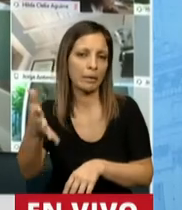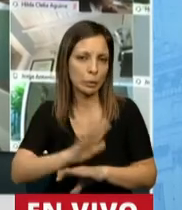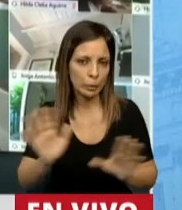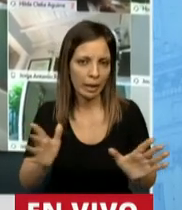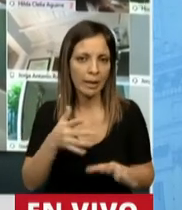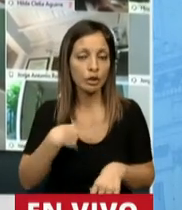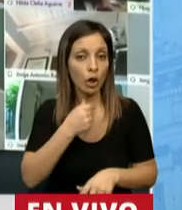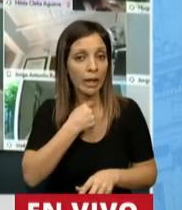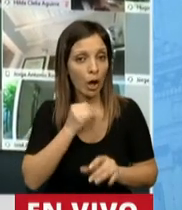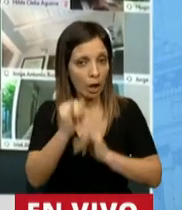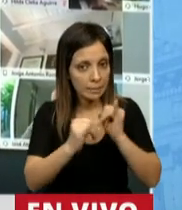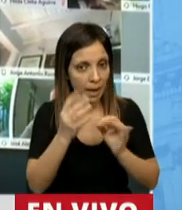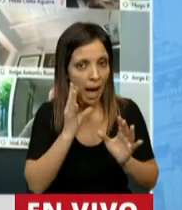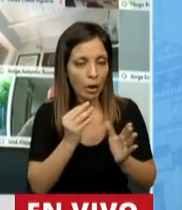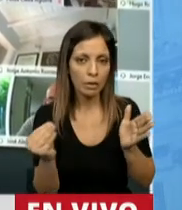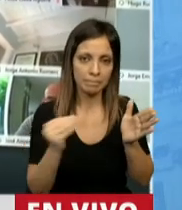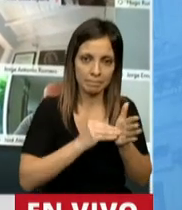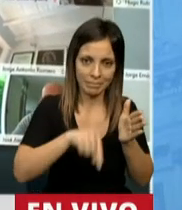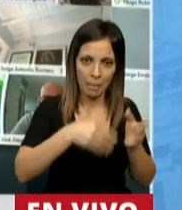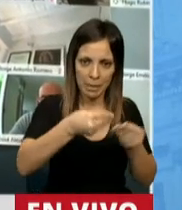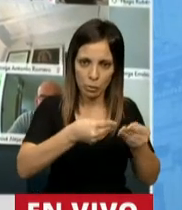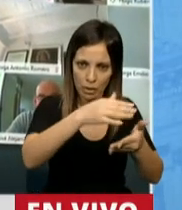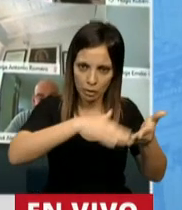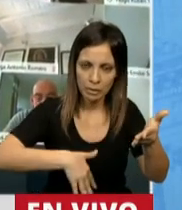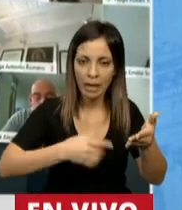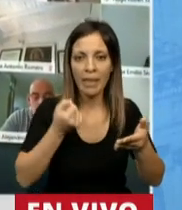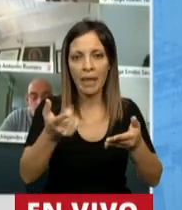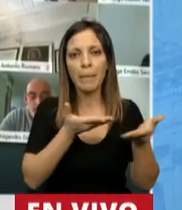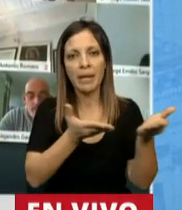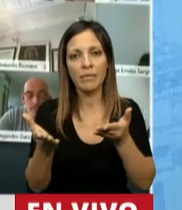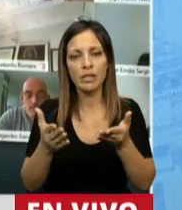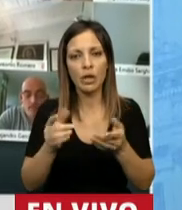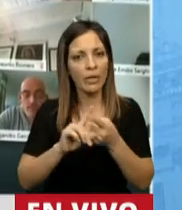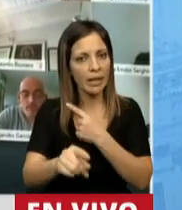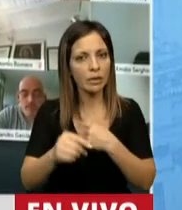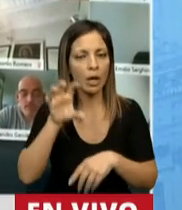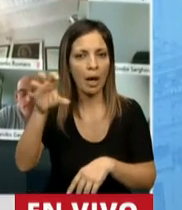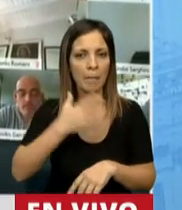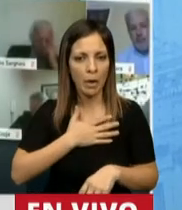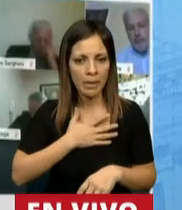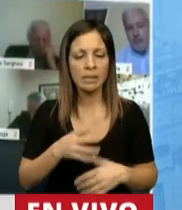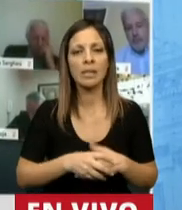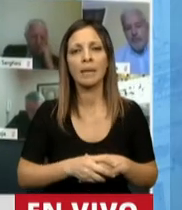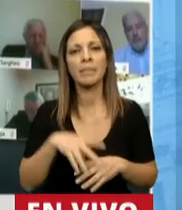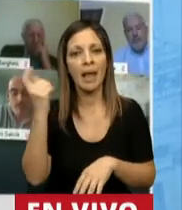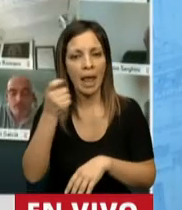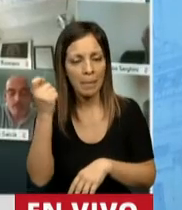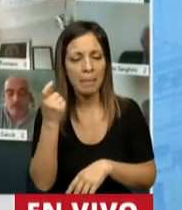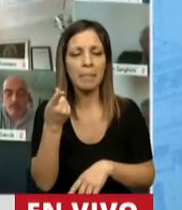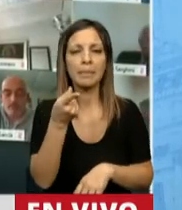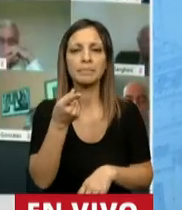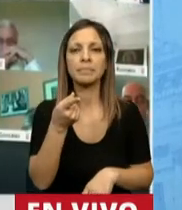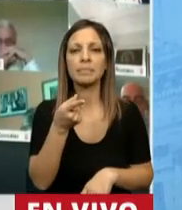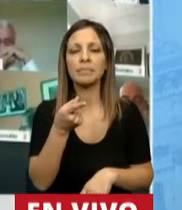obra que está incluida en esta ampliación presupuestaria, que beneficia directamente a nuestra provincia, pero también a provincias vecinas que transitan por La Pampa